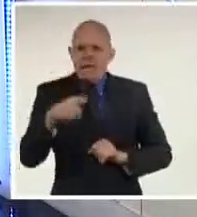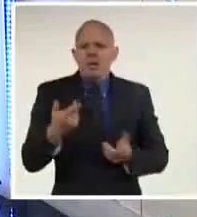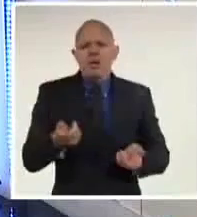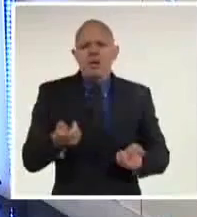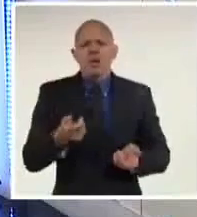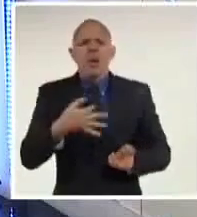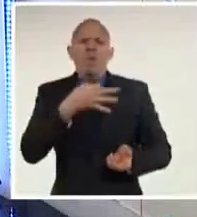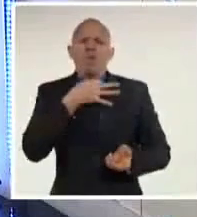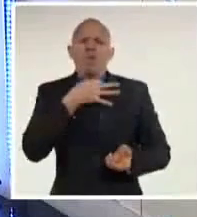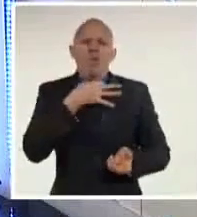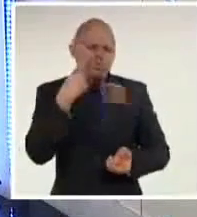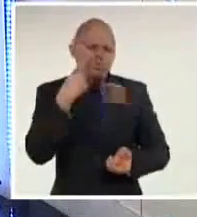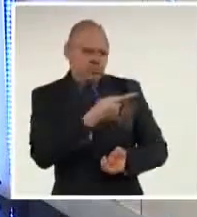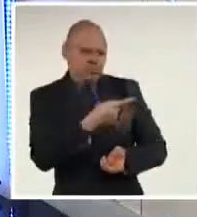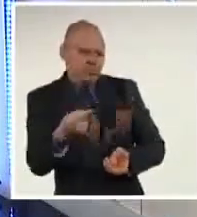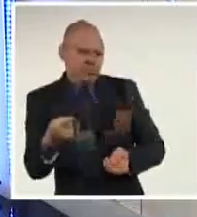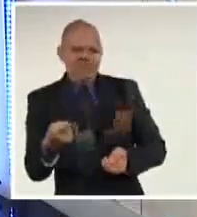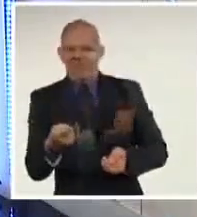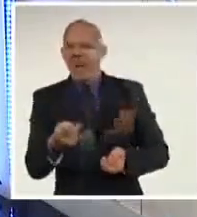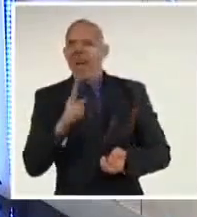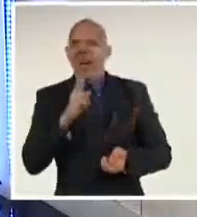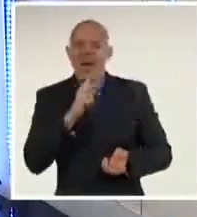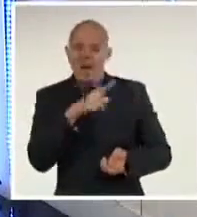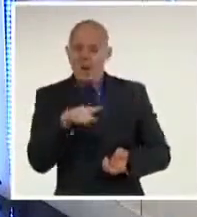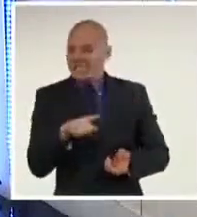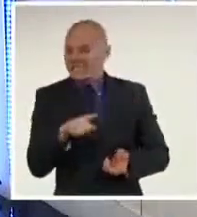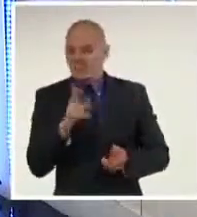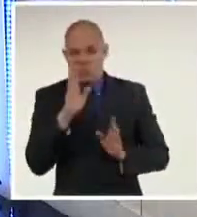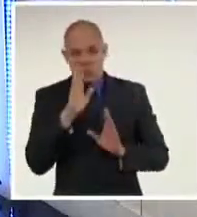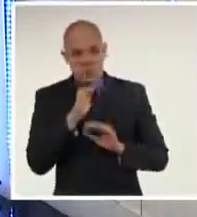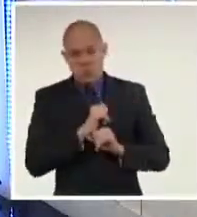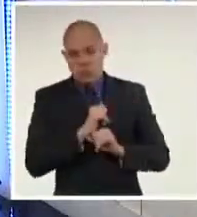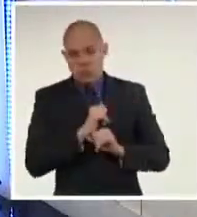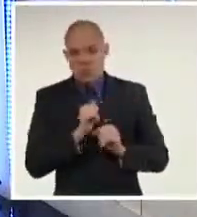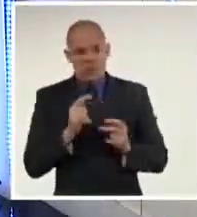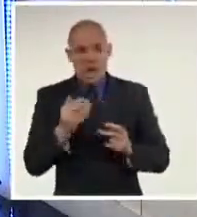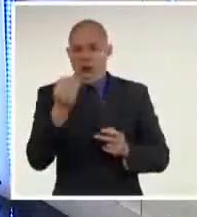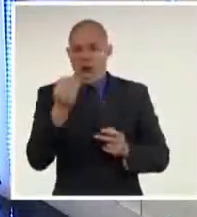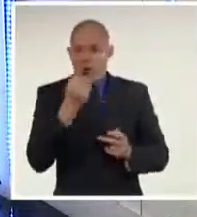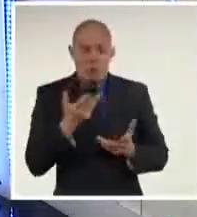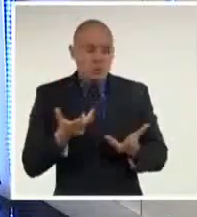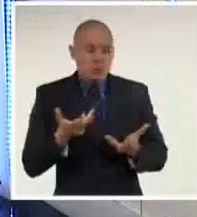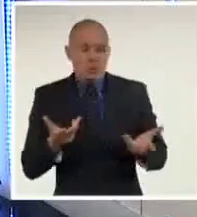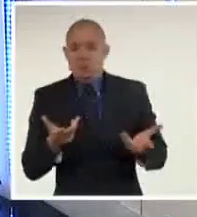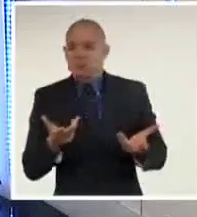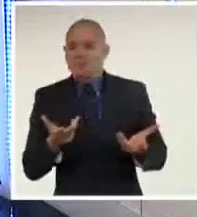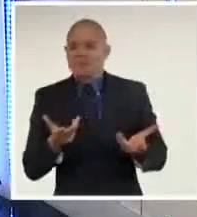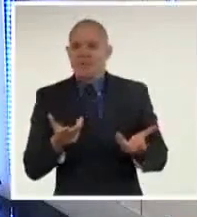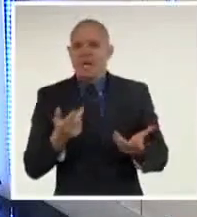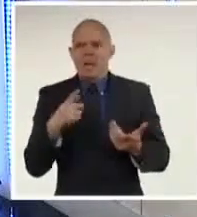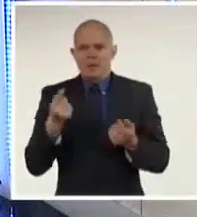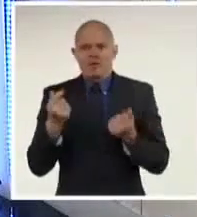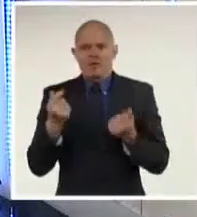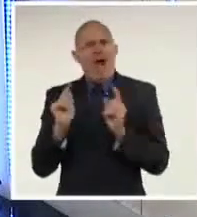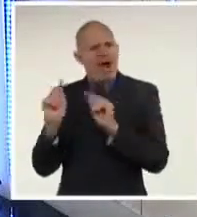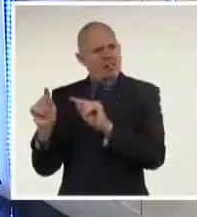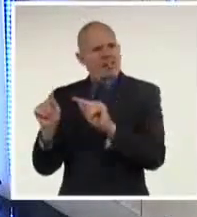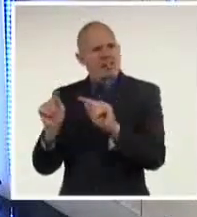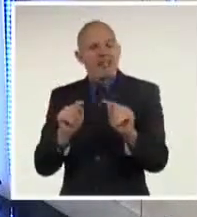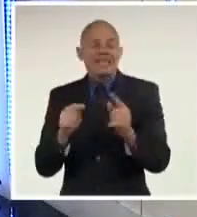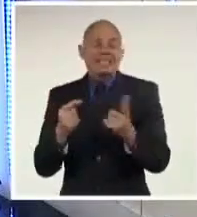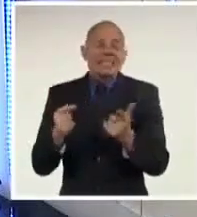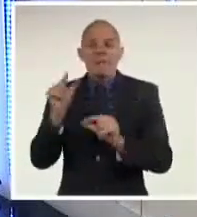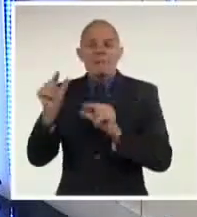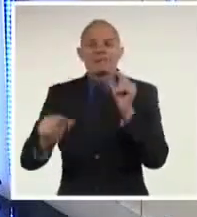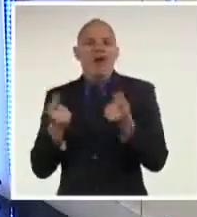rico. El hambre y el acceso al agua potable son un problema para millones. Pero como los ricos son tan ricos, las cifras quedan bonitas en los informes de los organismos